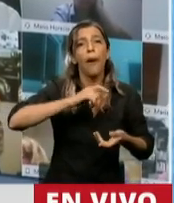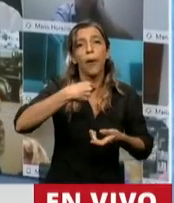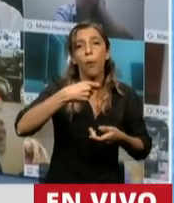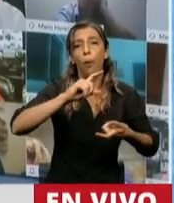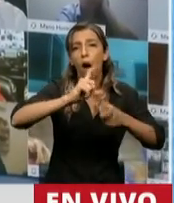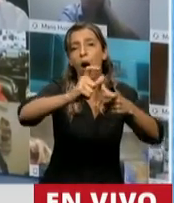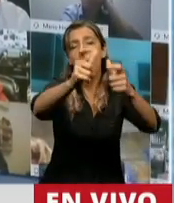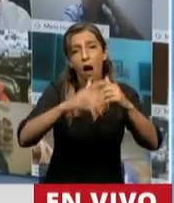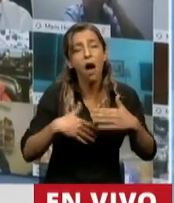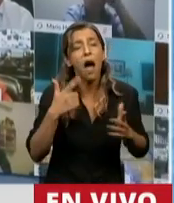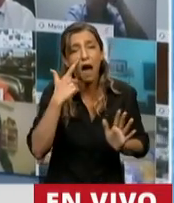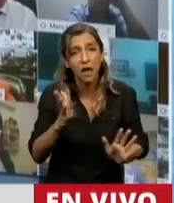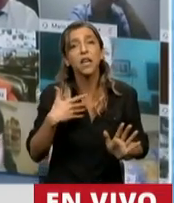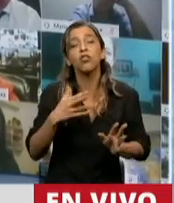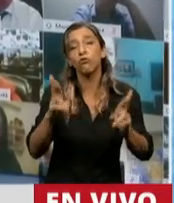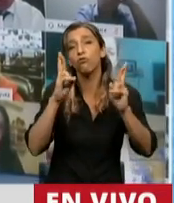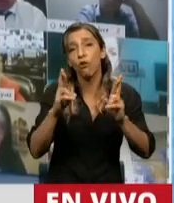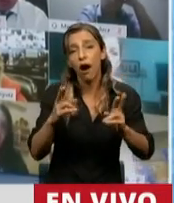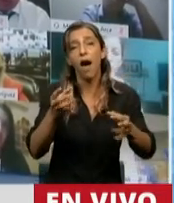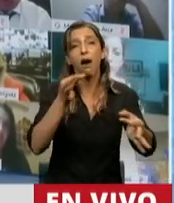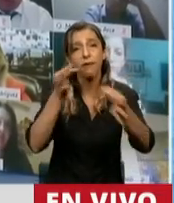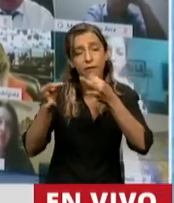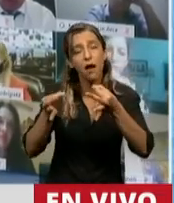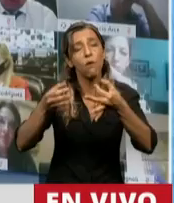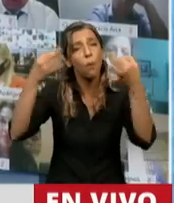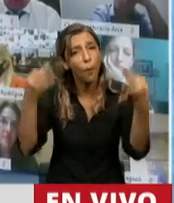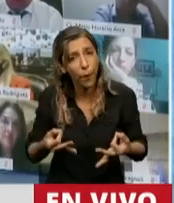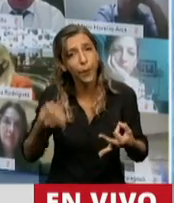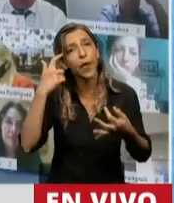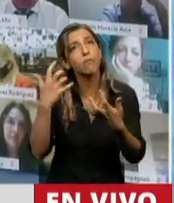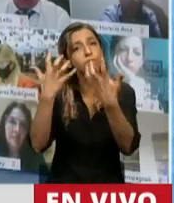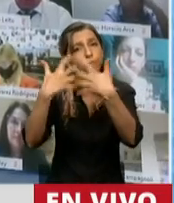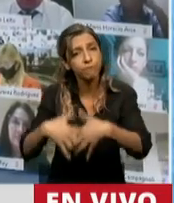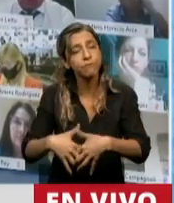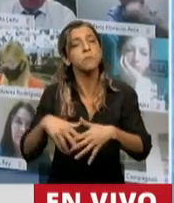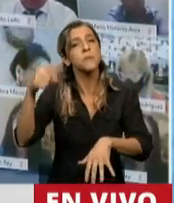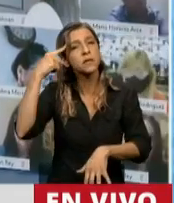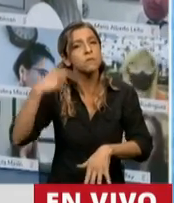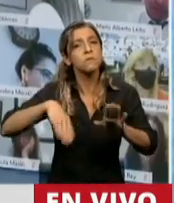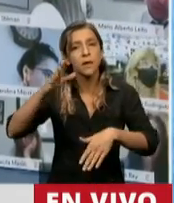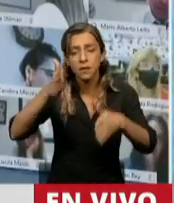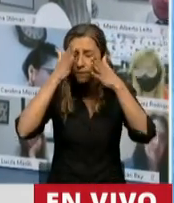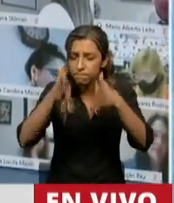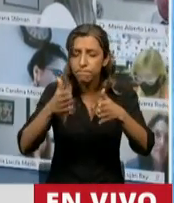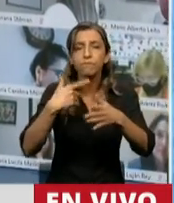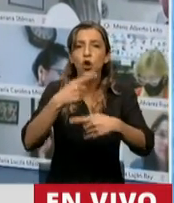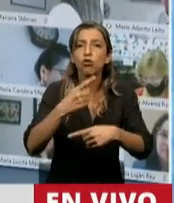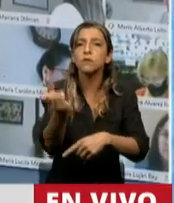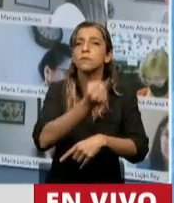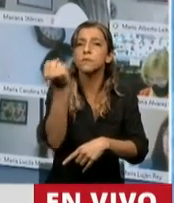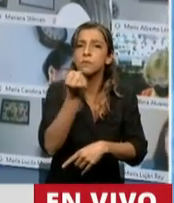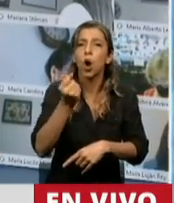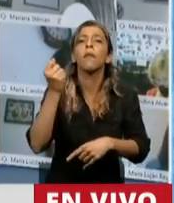dialoguemos con sensatez, con madurez, pensando la importancia de señales claras hacia todos los